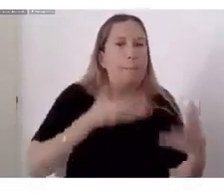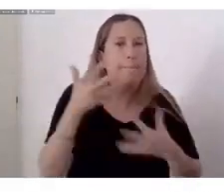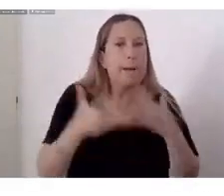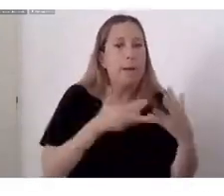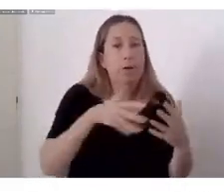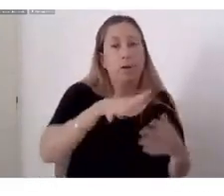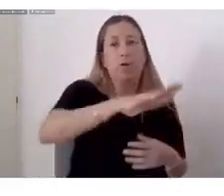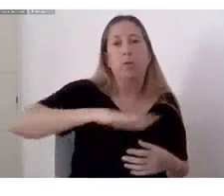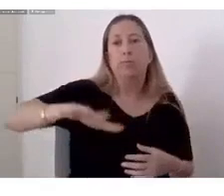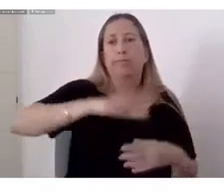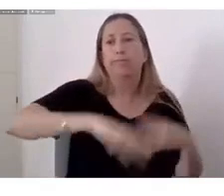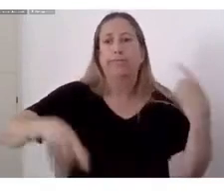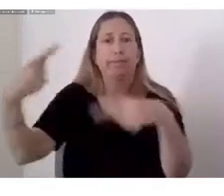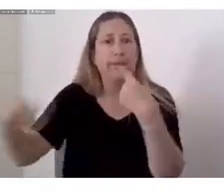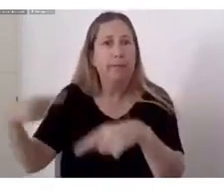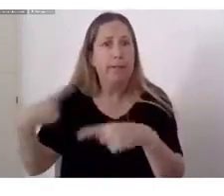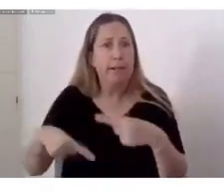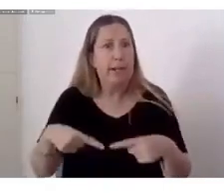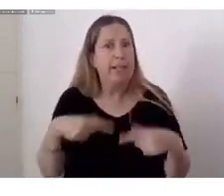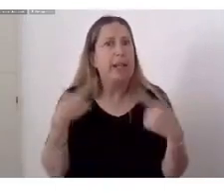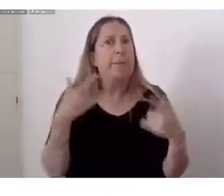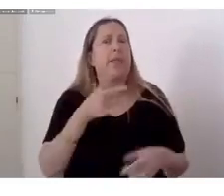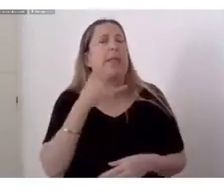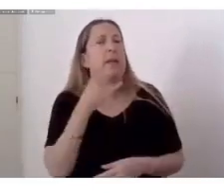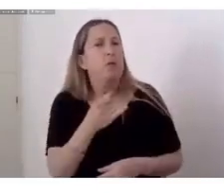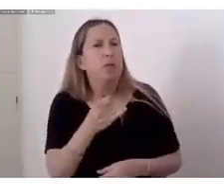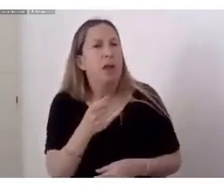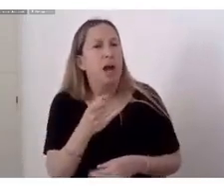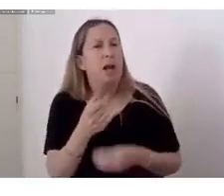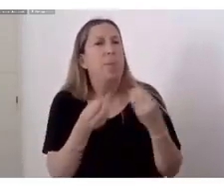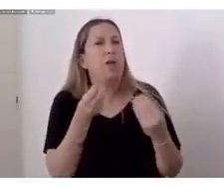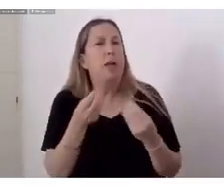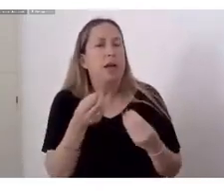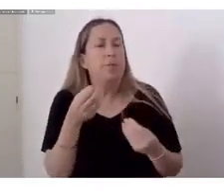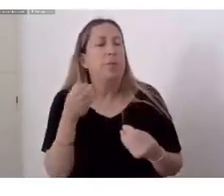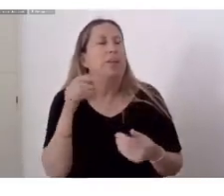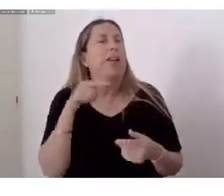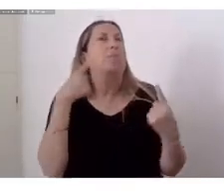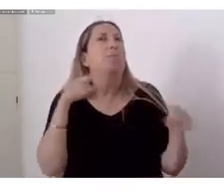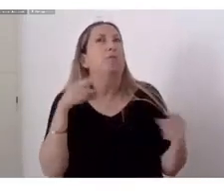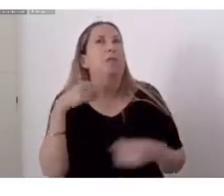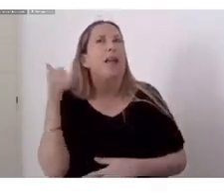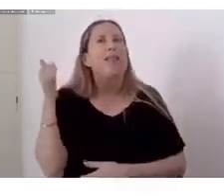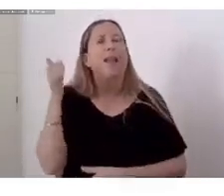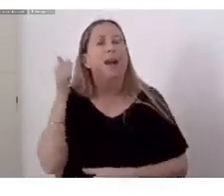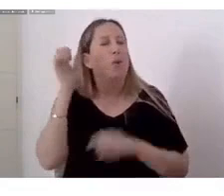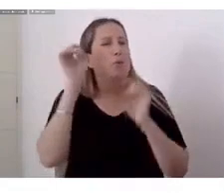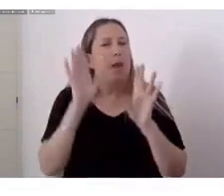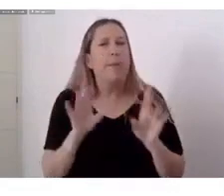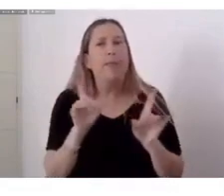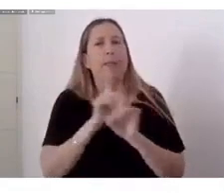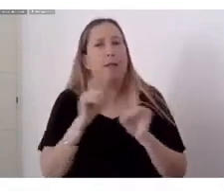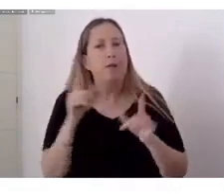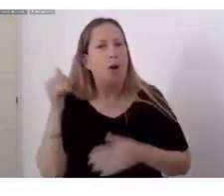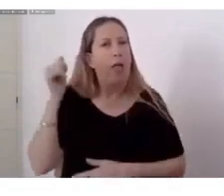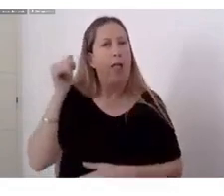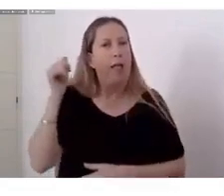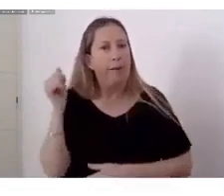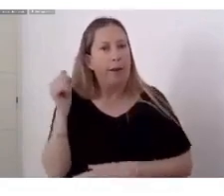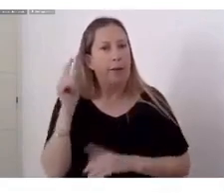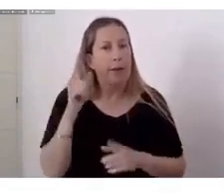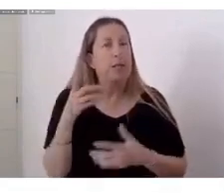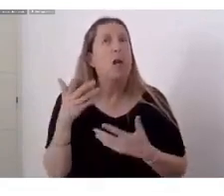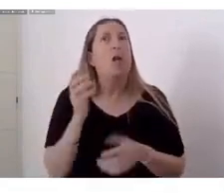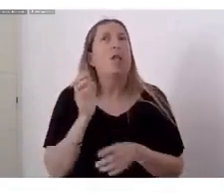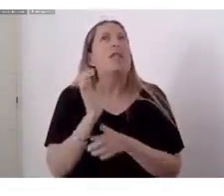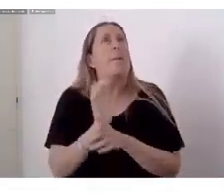Que vivimos Y denunciar Porque el tango No es solamente la música No es solamente el baile El tango Es un movimiento cultural